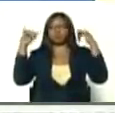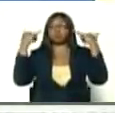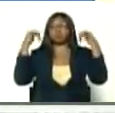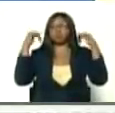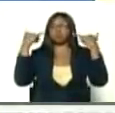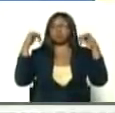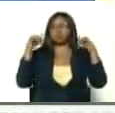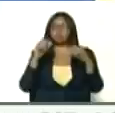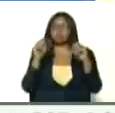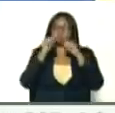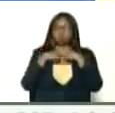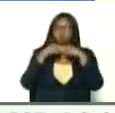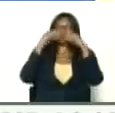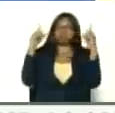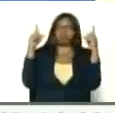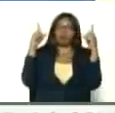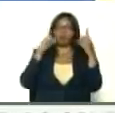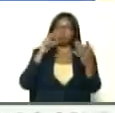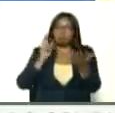impresionante, pues,